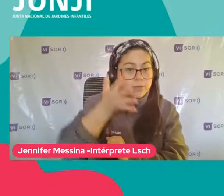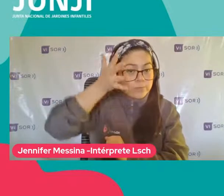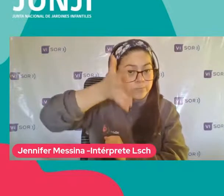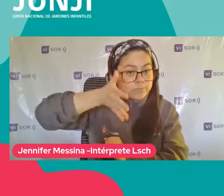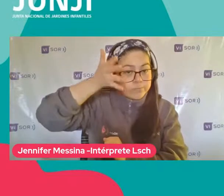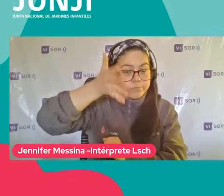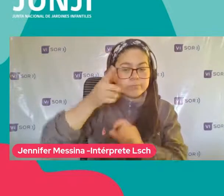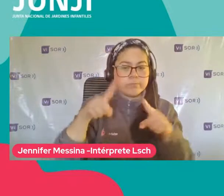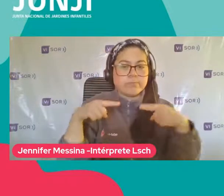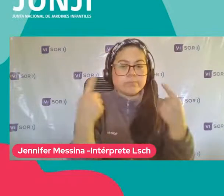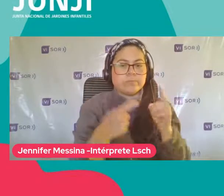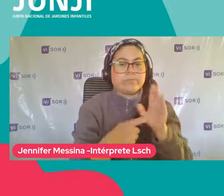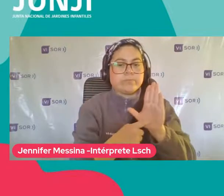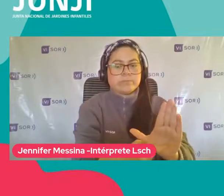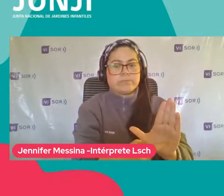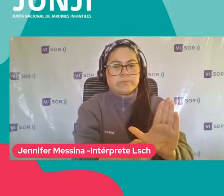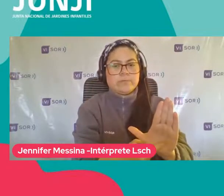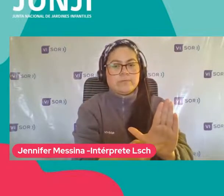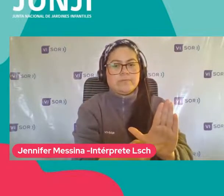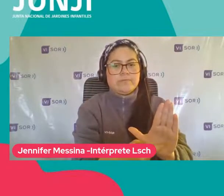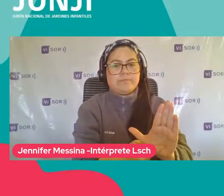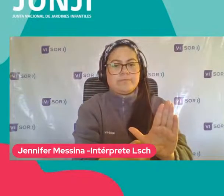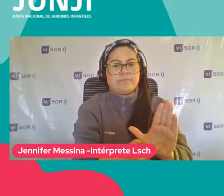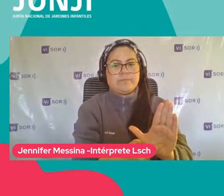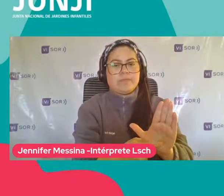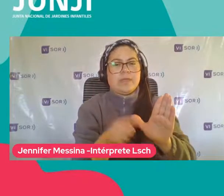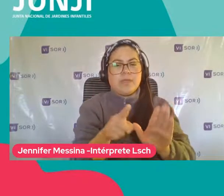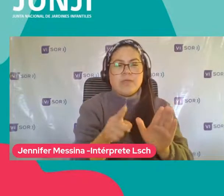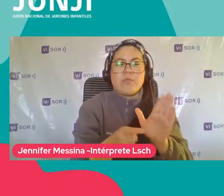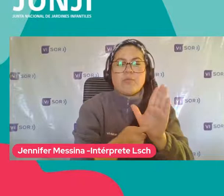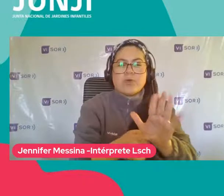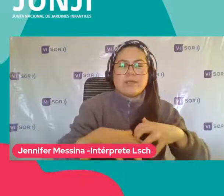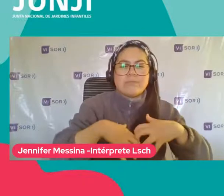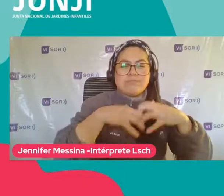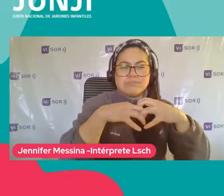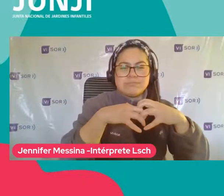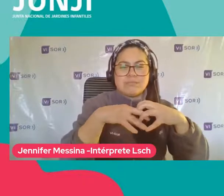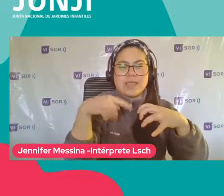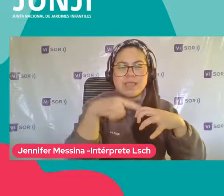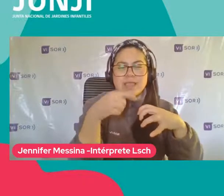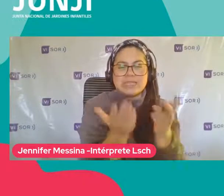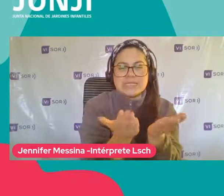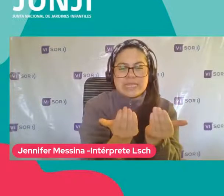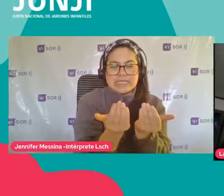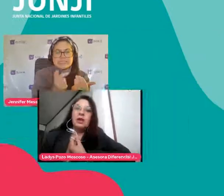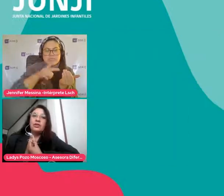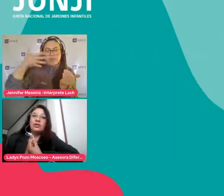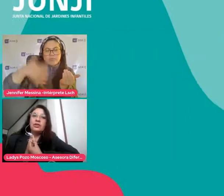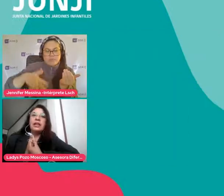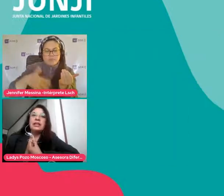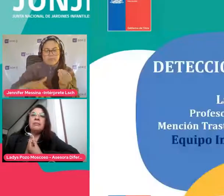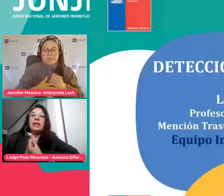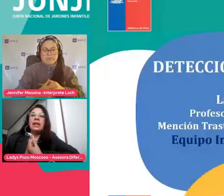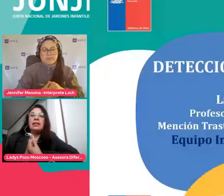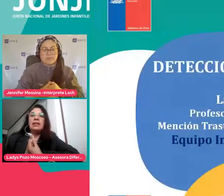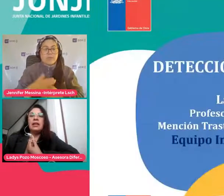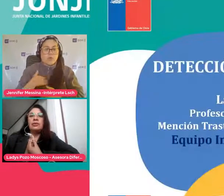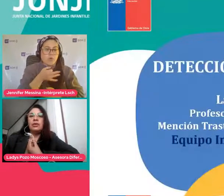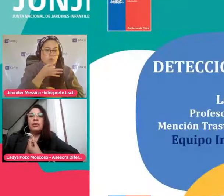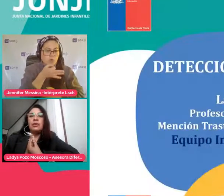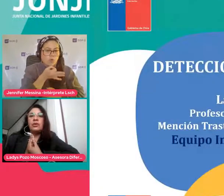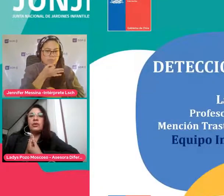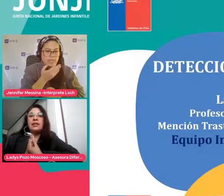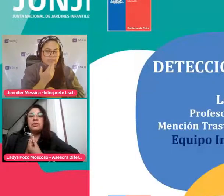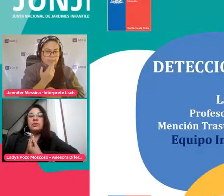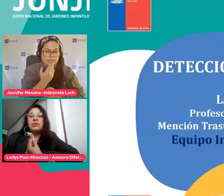Y que le vamos A dar vida A ella estructura Hoy día A una necesidad Ingencia Contarles también Que